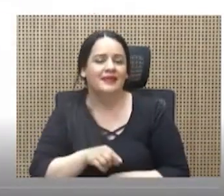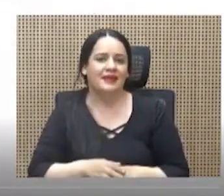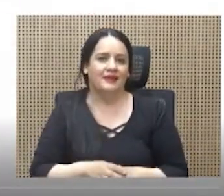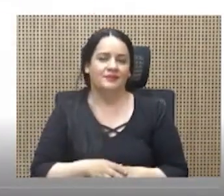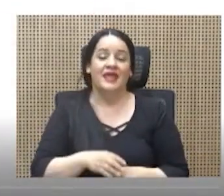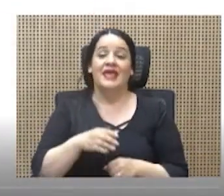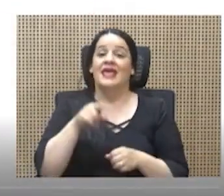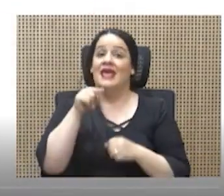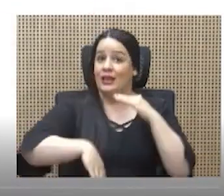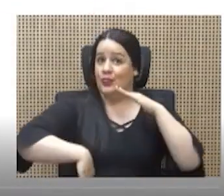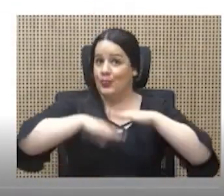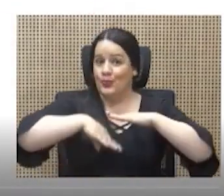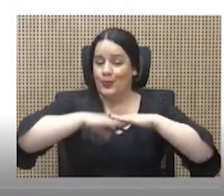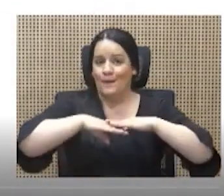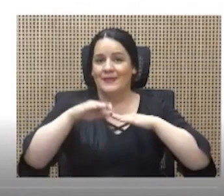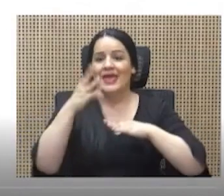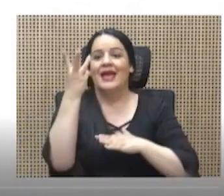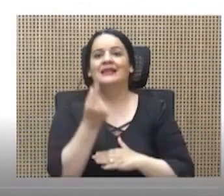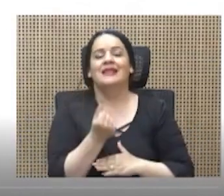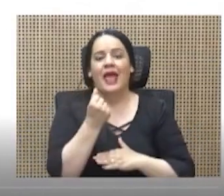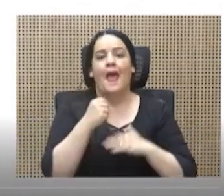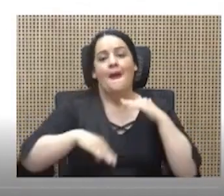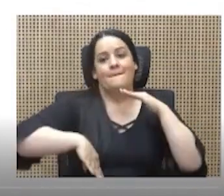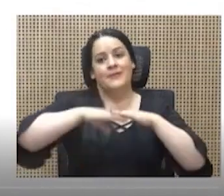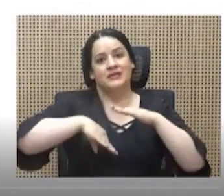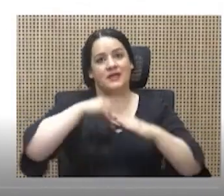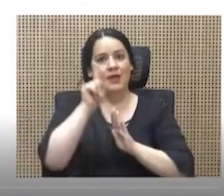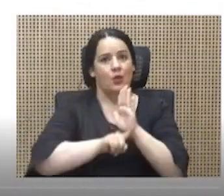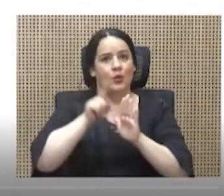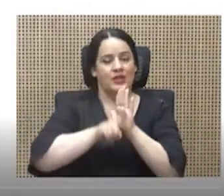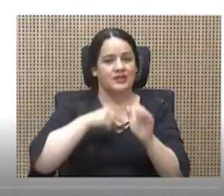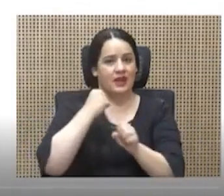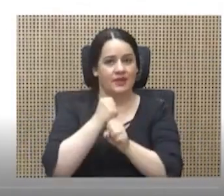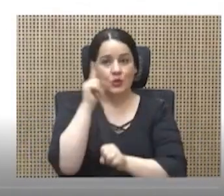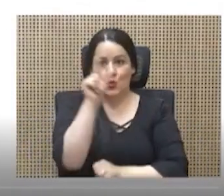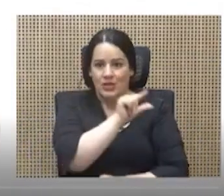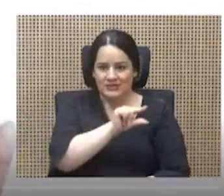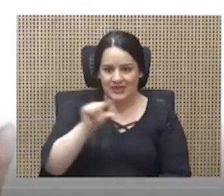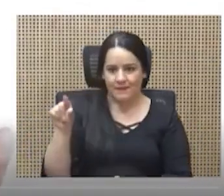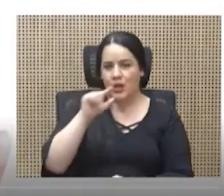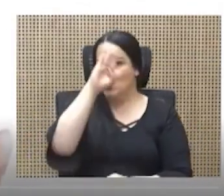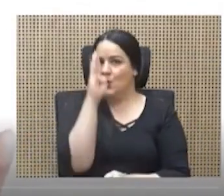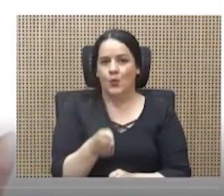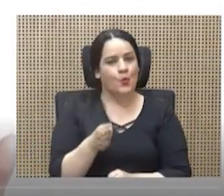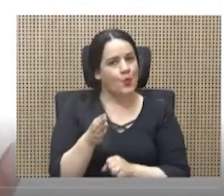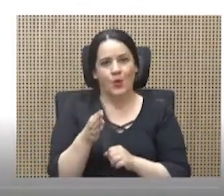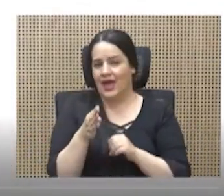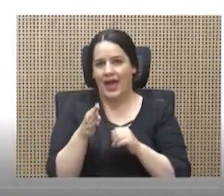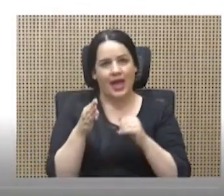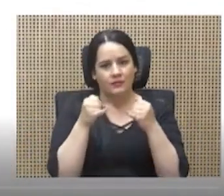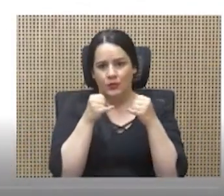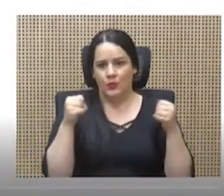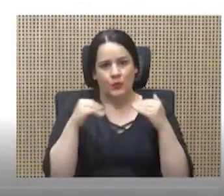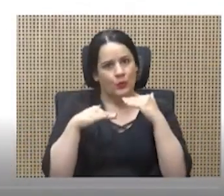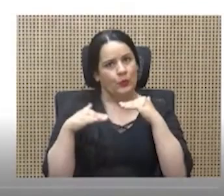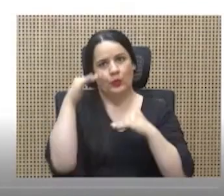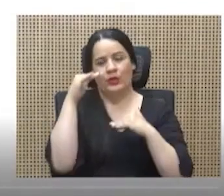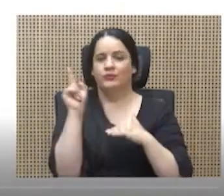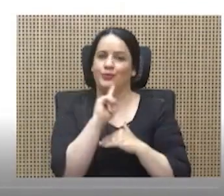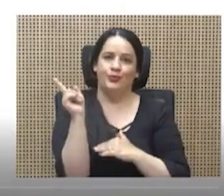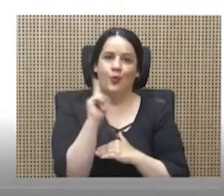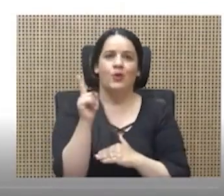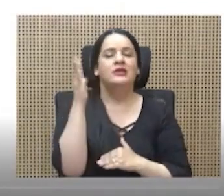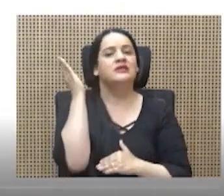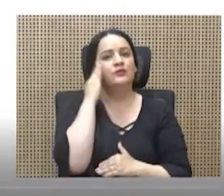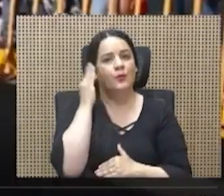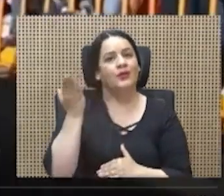De hecho, el tope, que es la cantidad máxima de horas que se trabaja en una semana, nunca se pasa de la raya. Por eso se supone que son